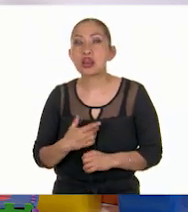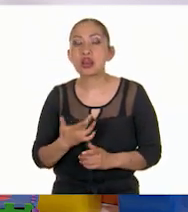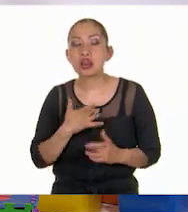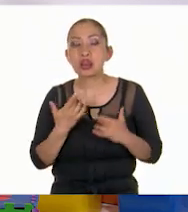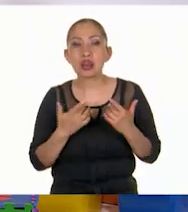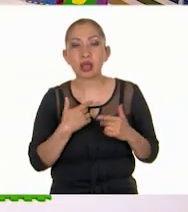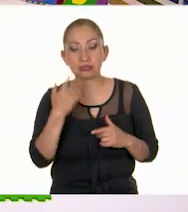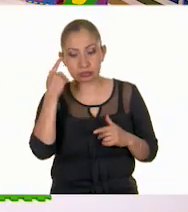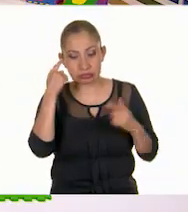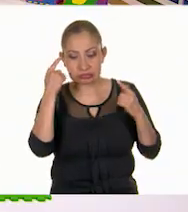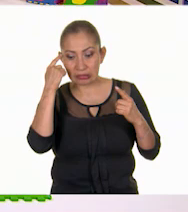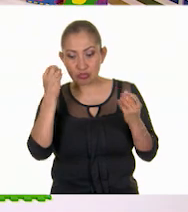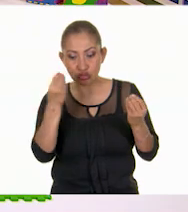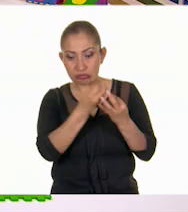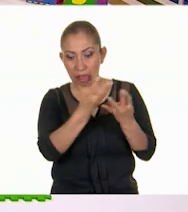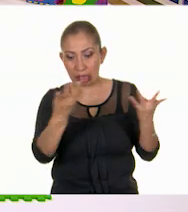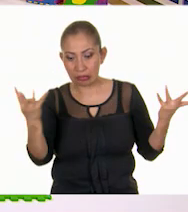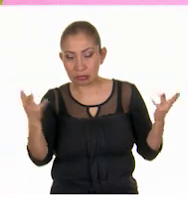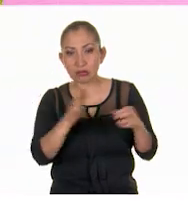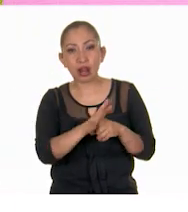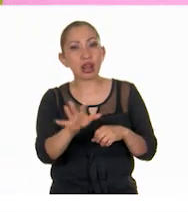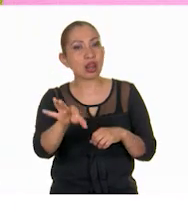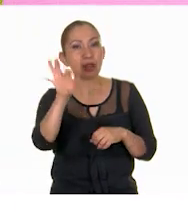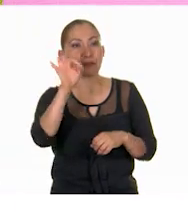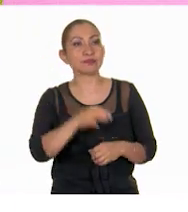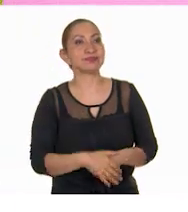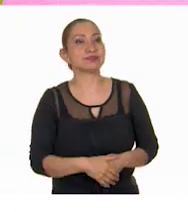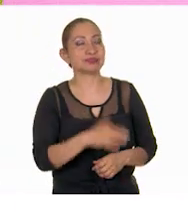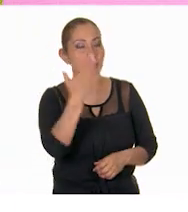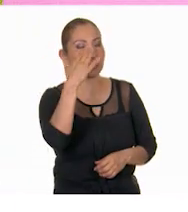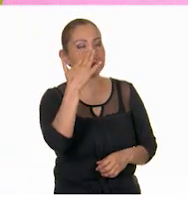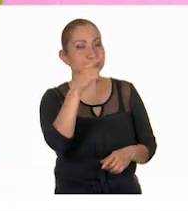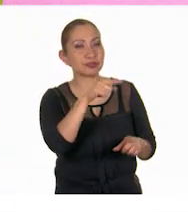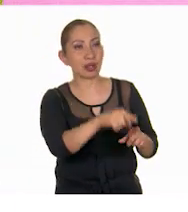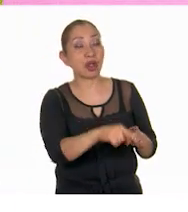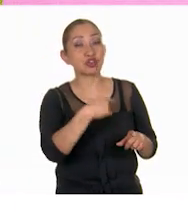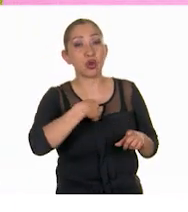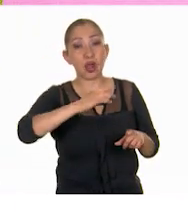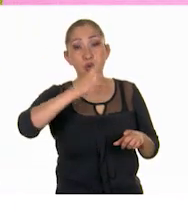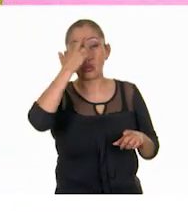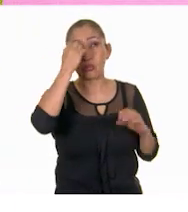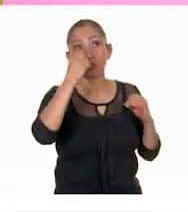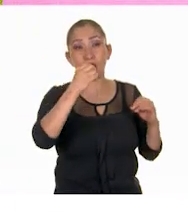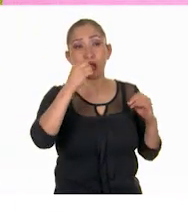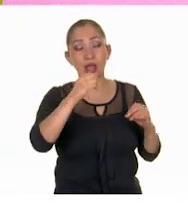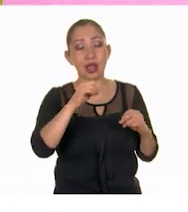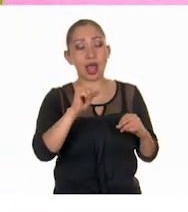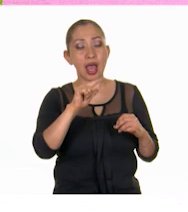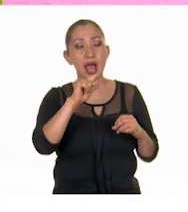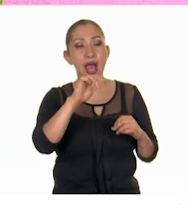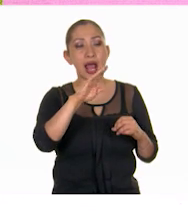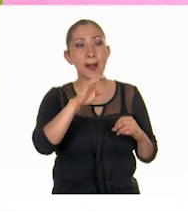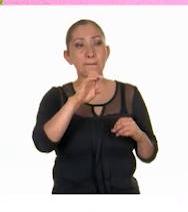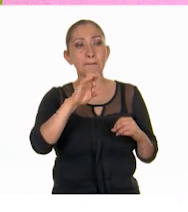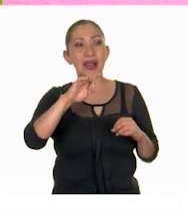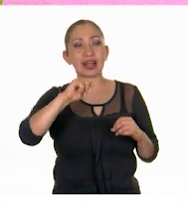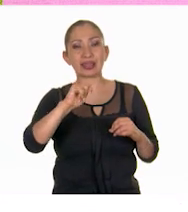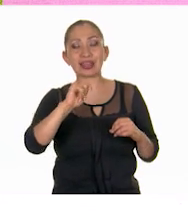¿Cuál se te viene a la cabeza? Hay muchos, pero ¿cuál, cuál, cuál, cuál? Ah, ya sé. Yo recuerdo mucho a Albert Einstein.